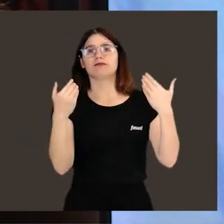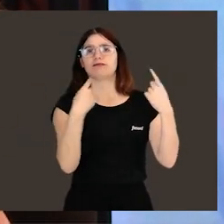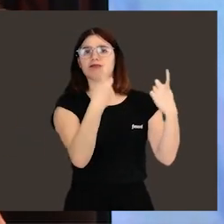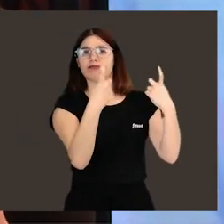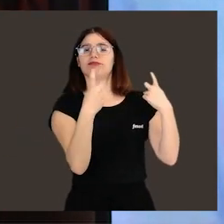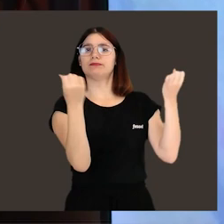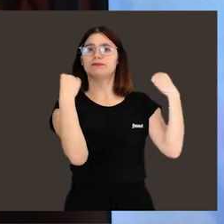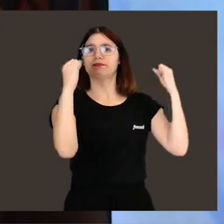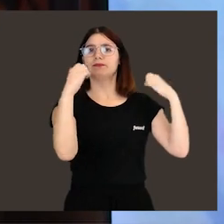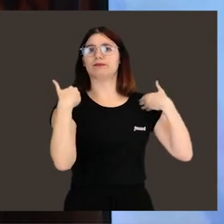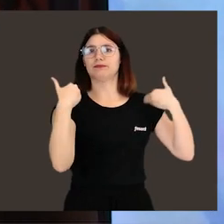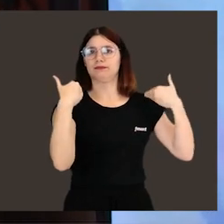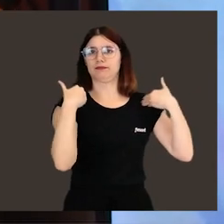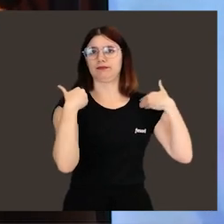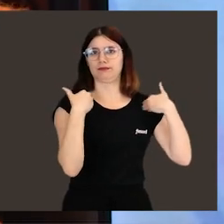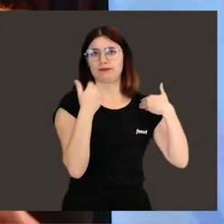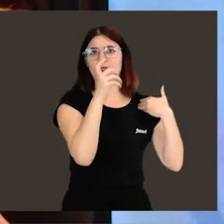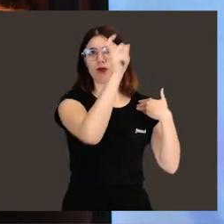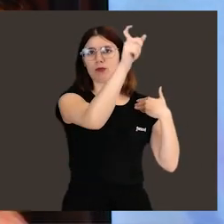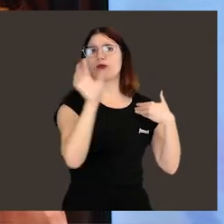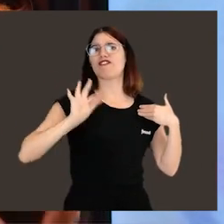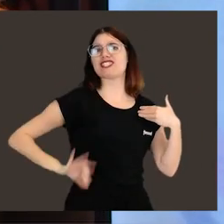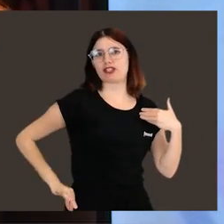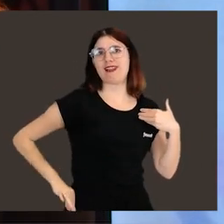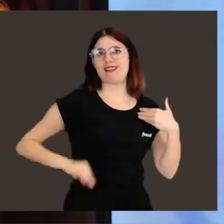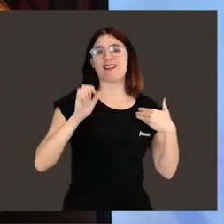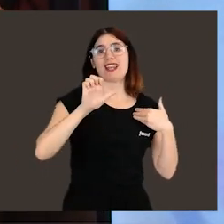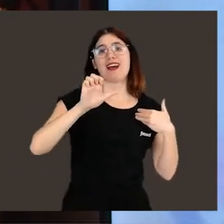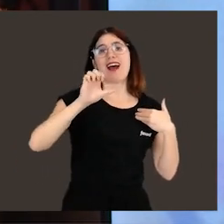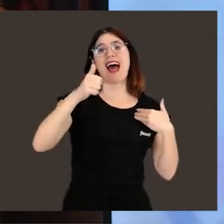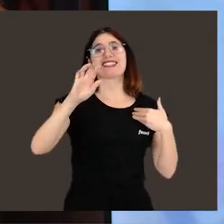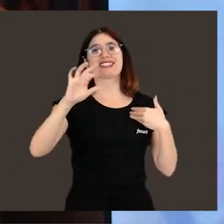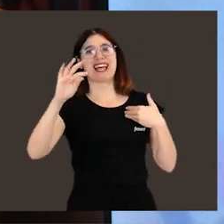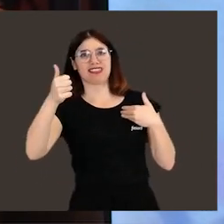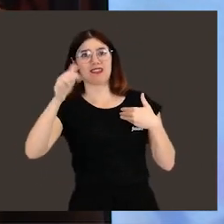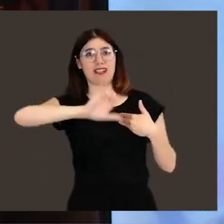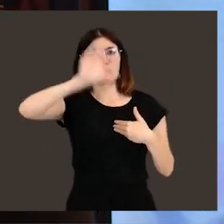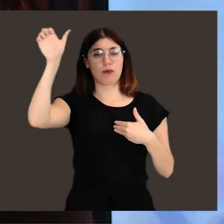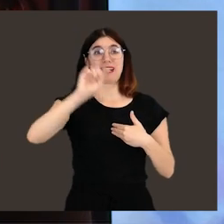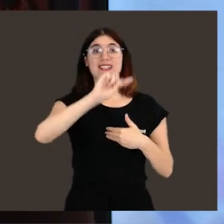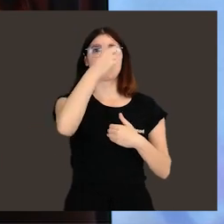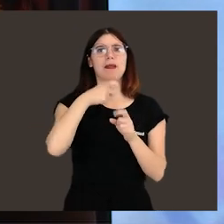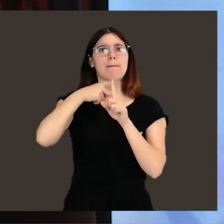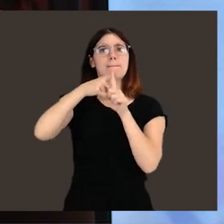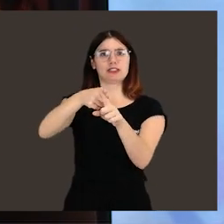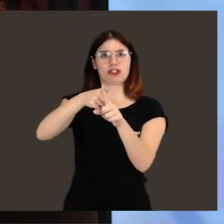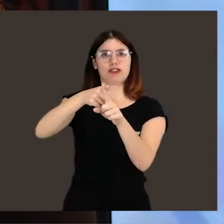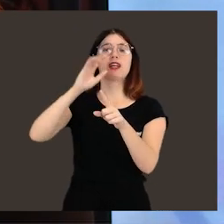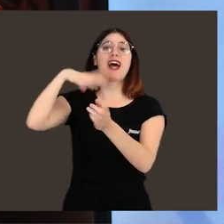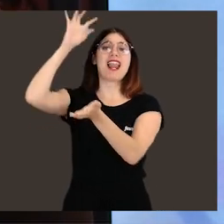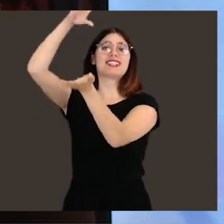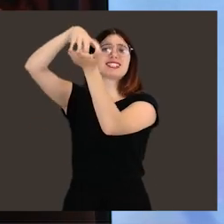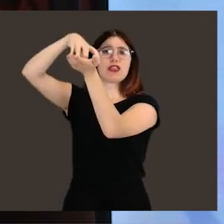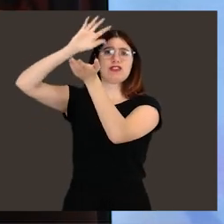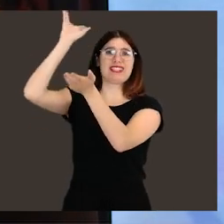recibiendo entrenamiento y lo recibirán de por vida porque son personal de la ESA, de la Agencia Espacial Europea. Digamos que tienen garantizada una primera